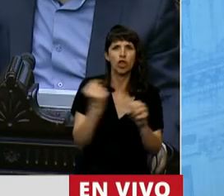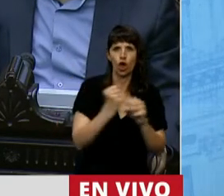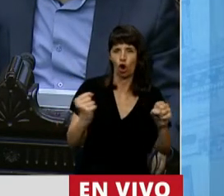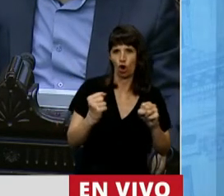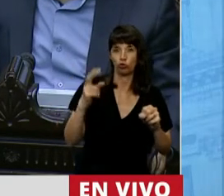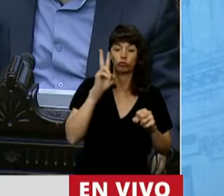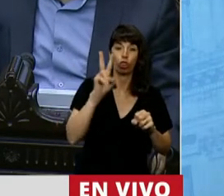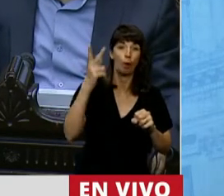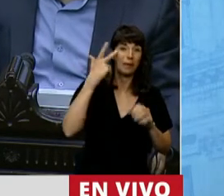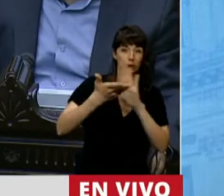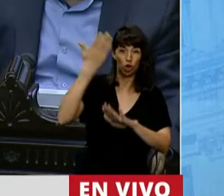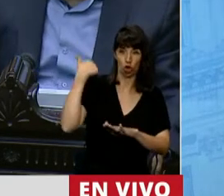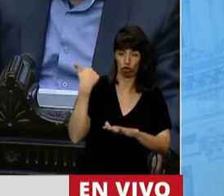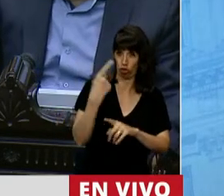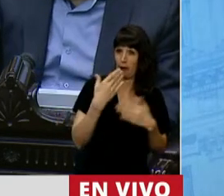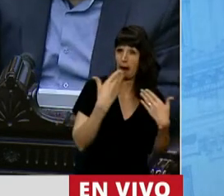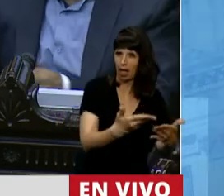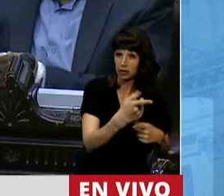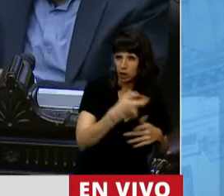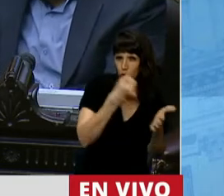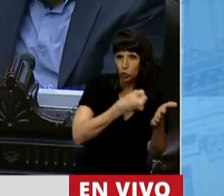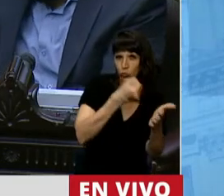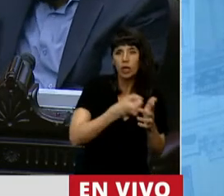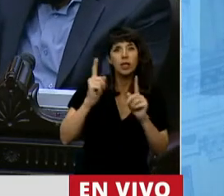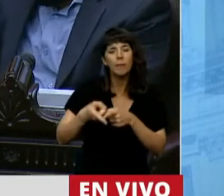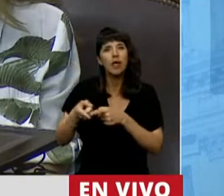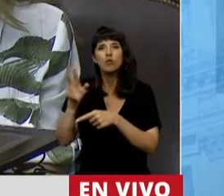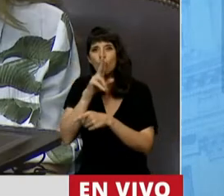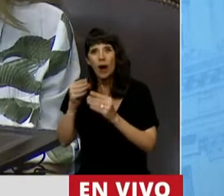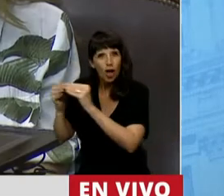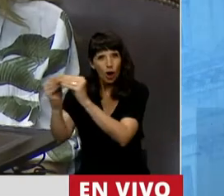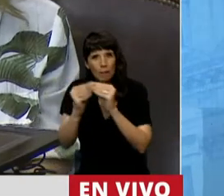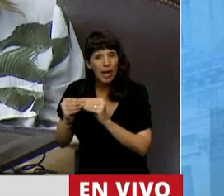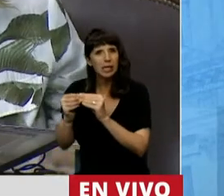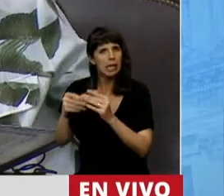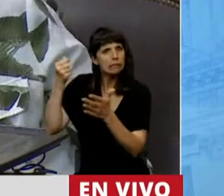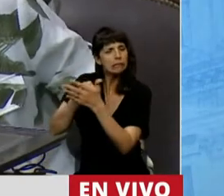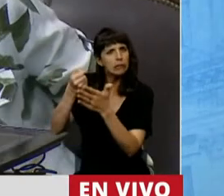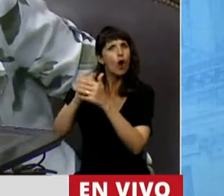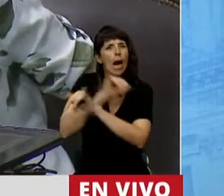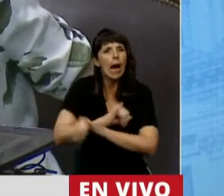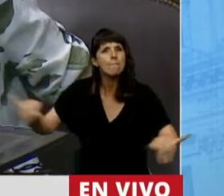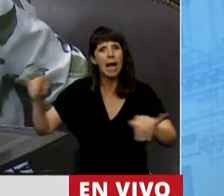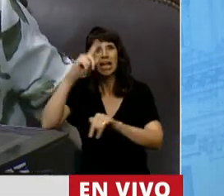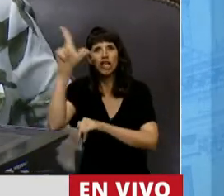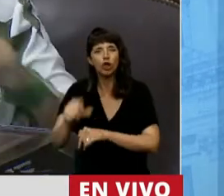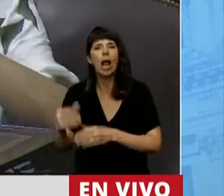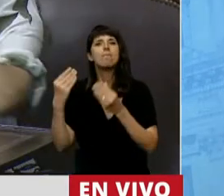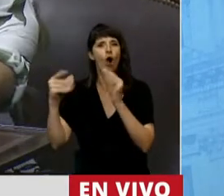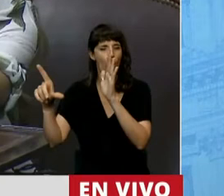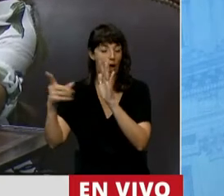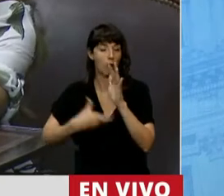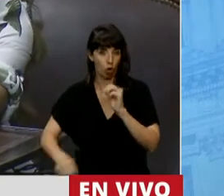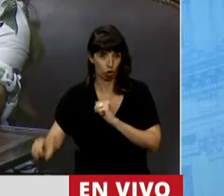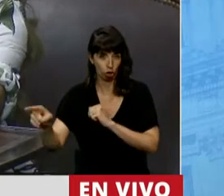a las compañeras incansables de la campaña nacional por el aborto y obviamente a nuestro gobierno